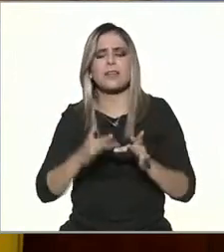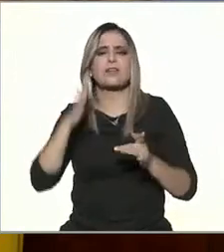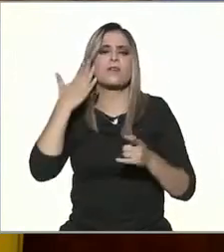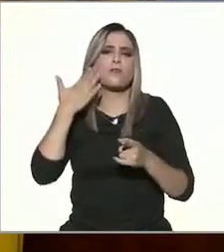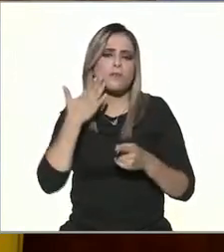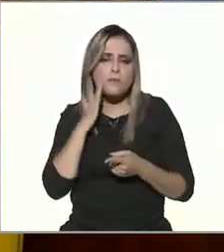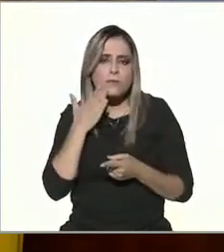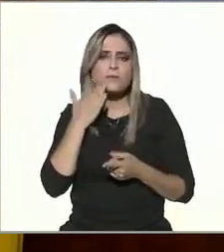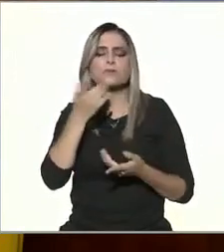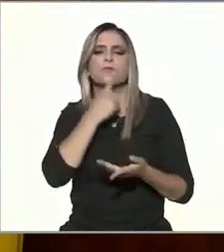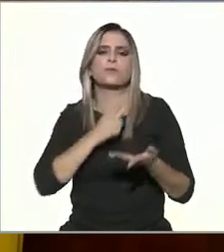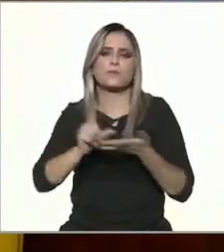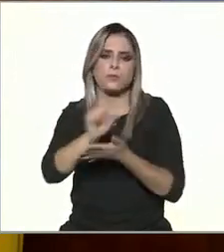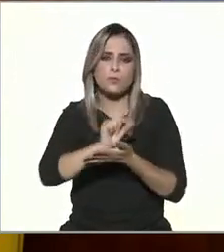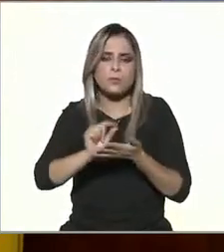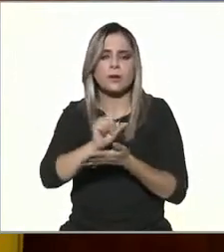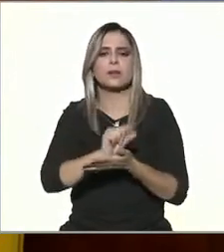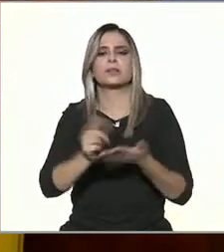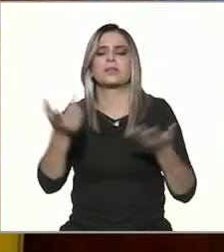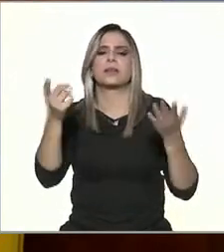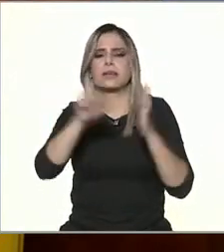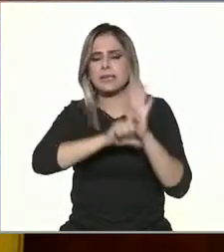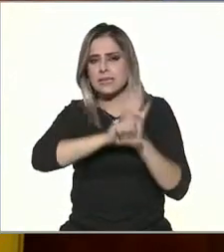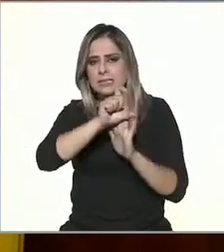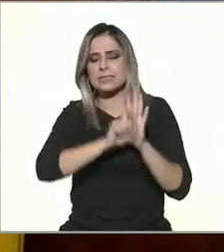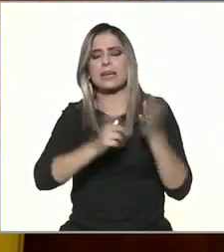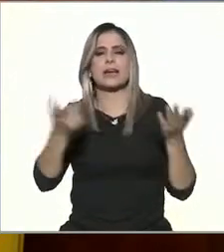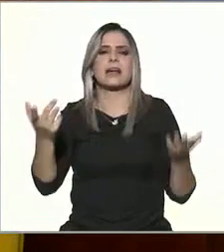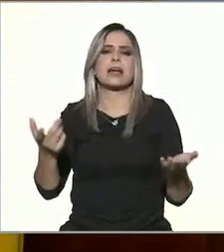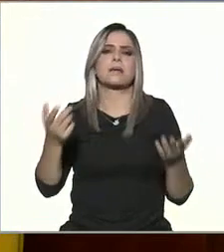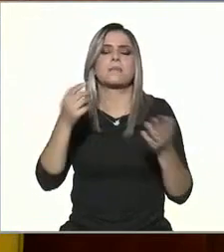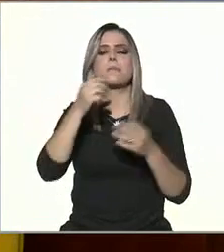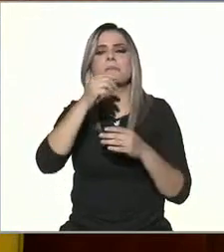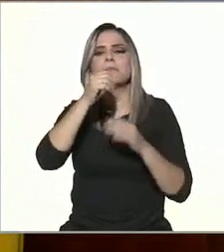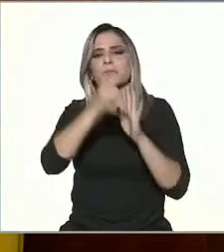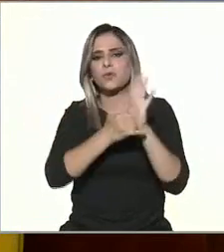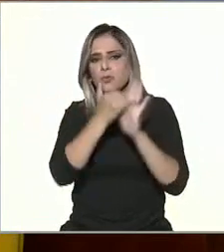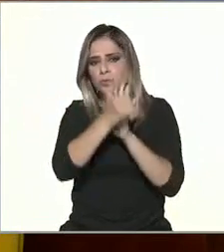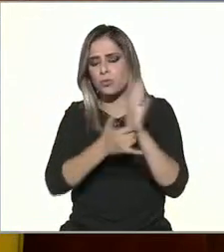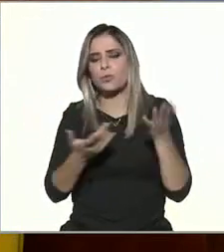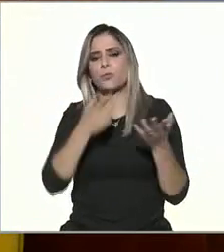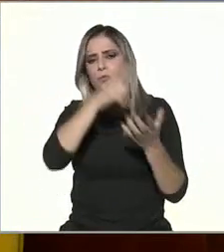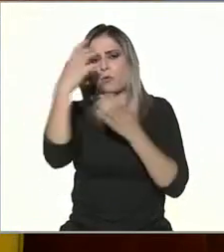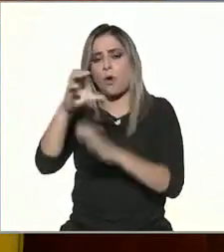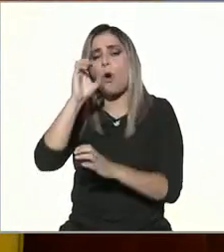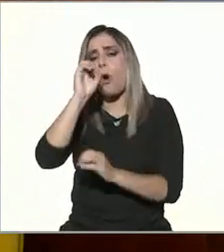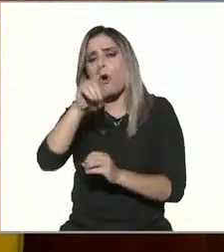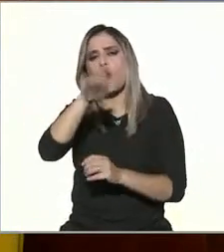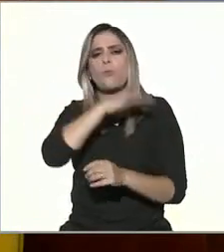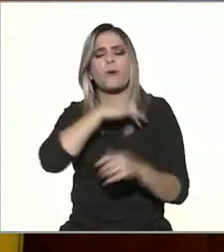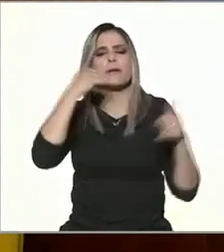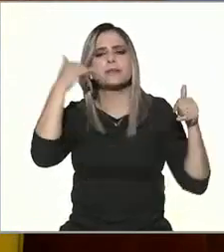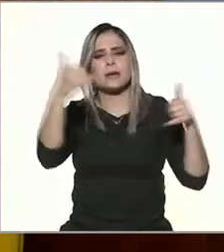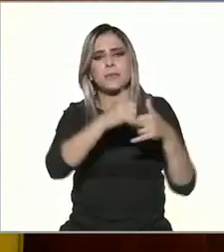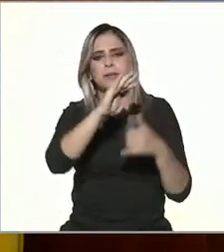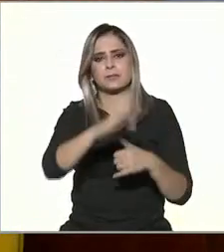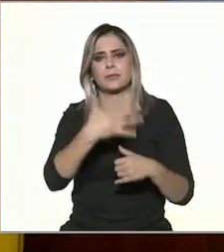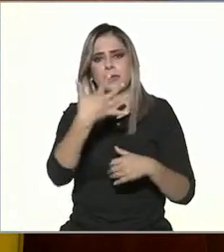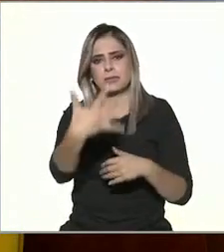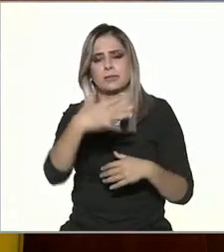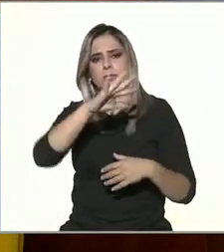las que nos encontramos. Ya sea YouTube, Twitter, Instagram o Facebook. O si lo prefieren, pueden llamar al Centro de Contacto con la Audiencia al 55